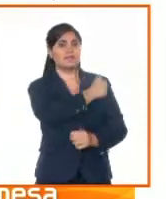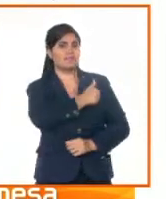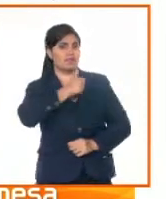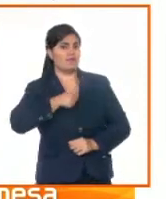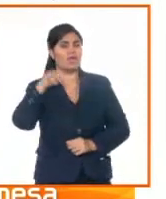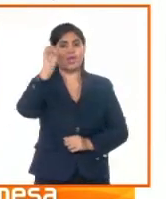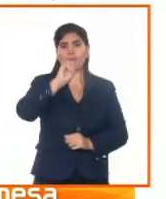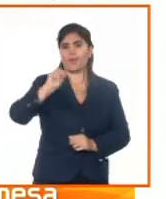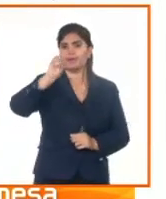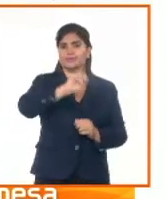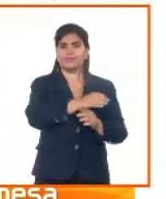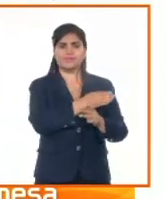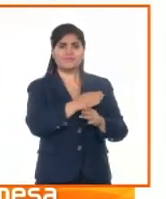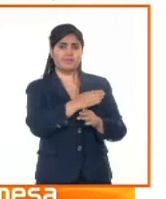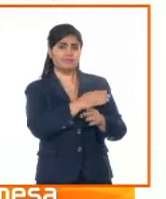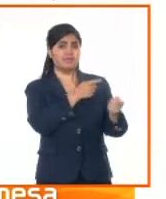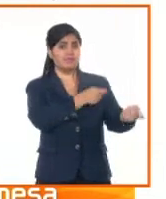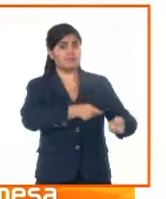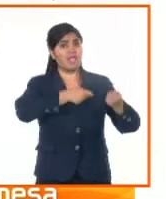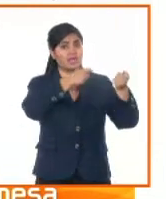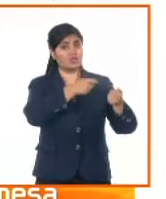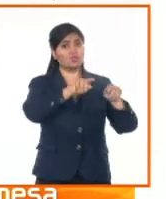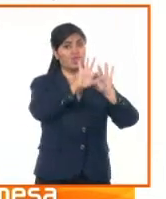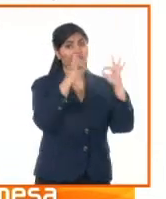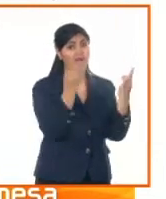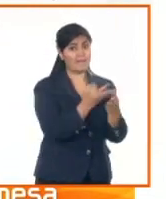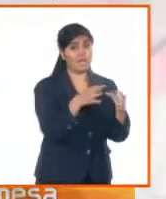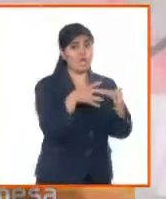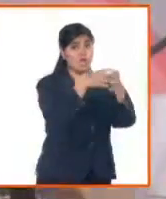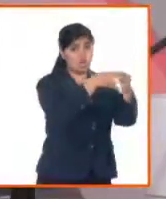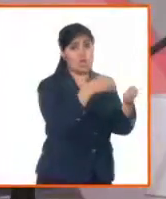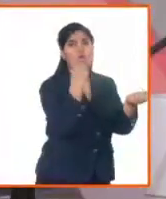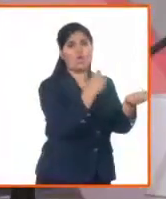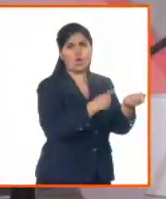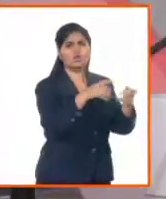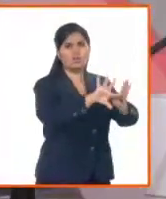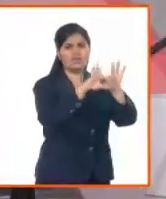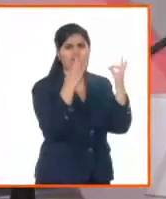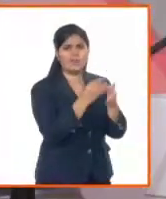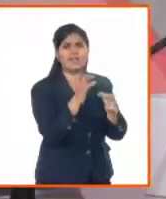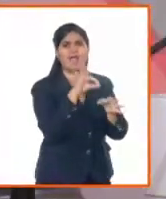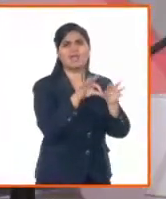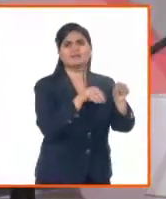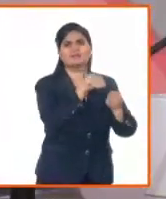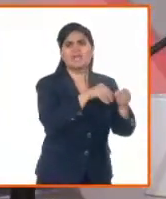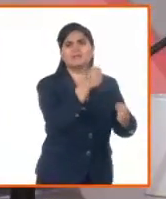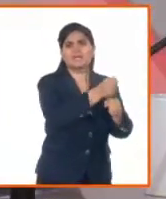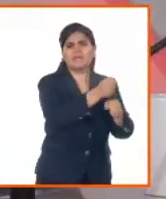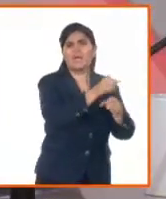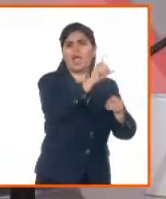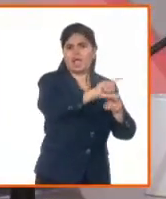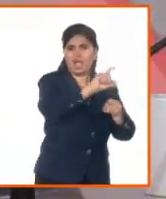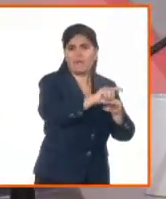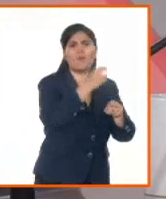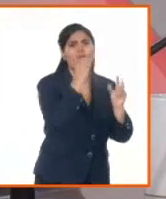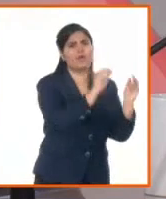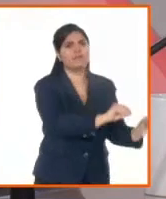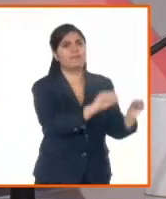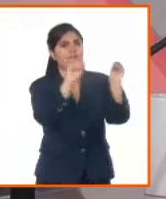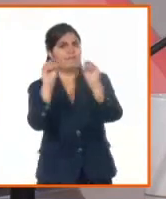organizaciones de la agricultura familiar y campesina y autoridades de alto nivel de los países que han participado en esta cumbre y que